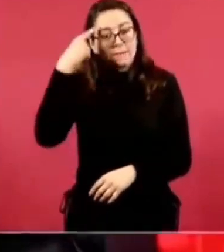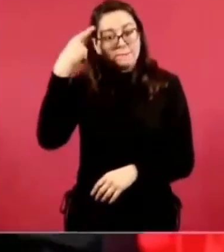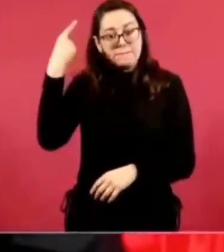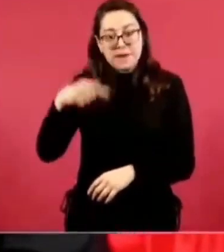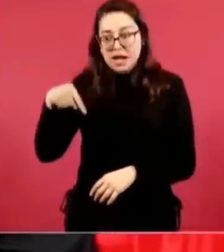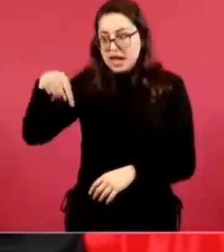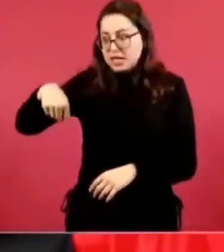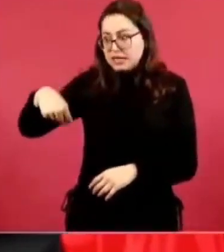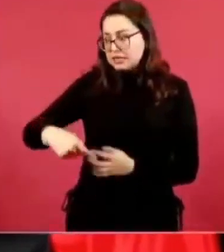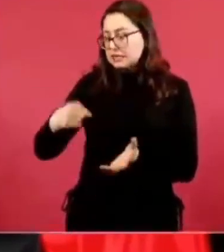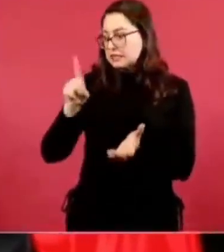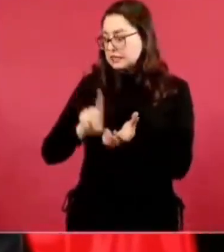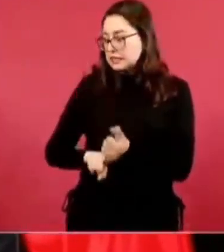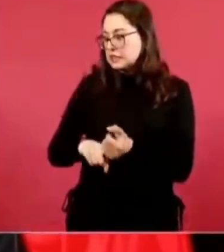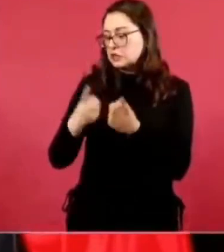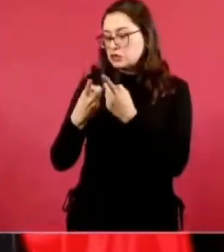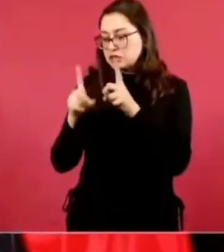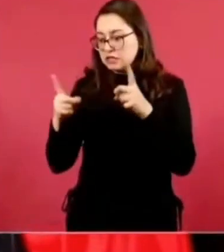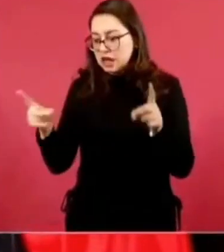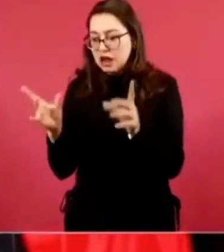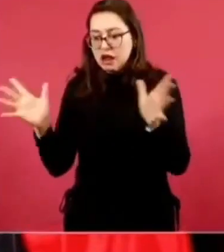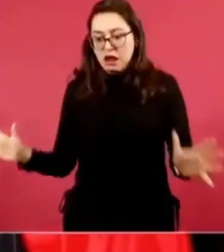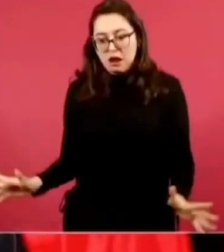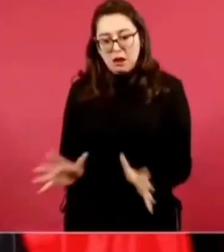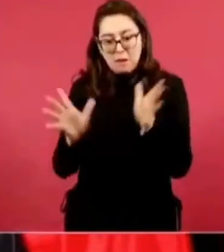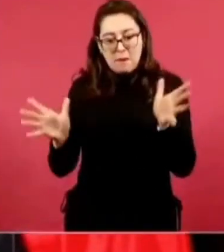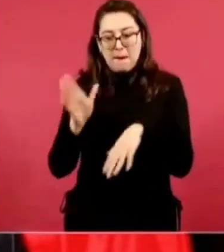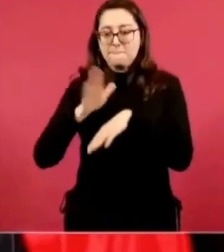la inversión y creación de empleos y bienestar.